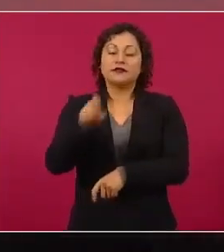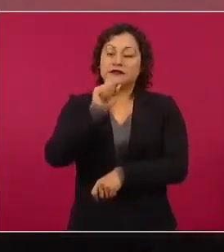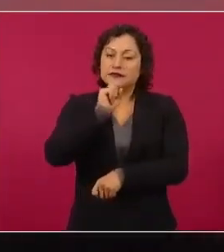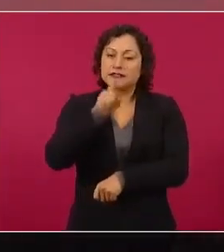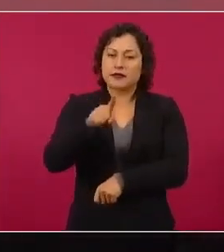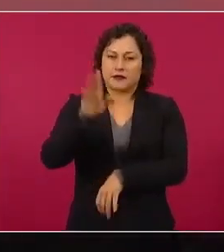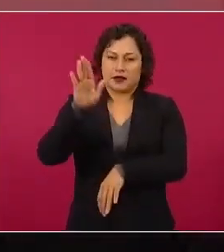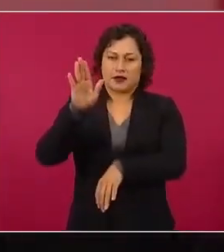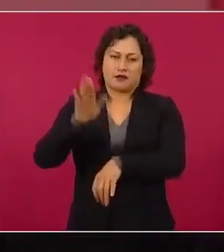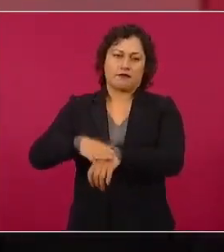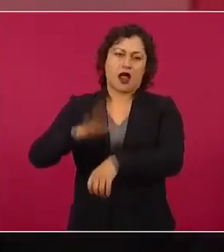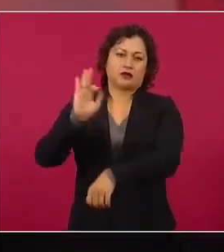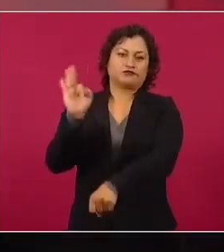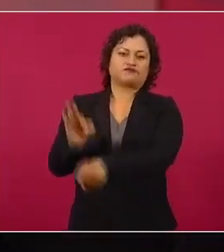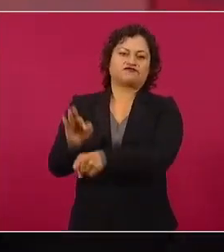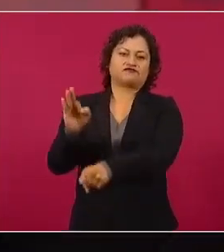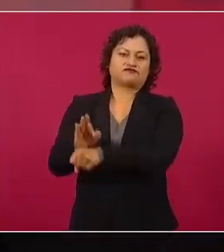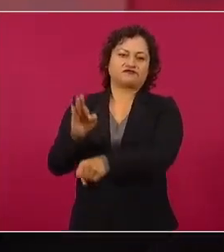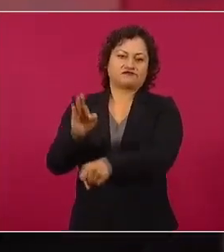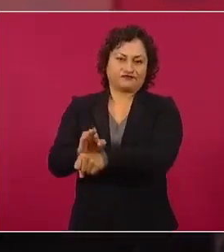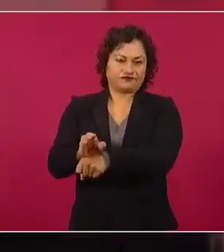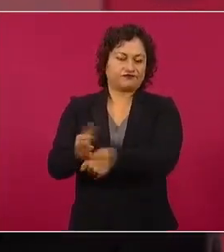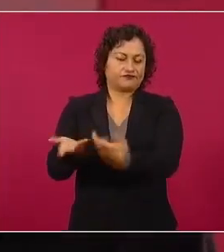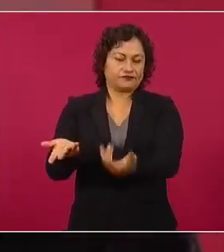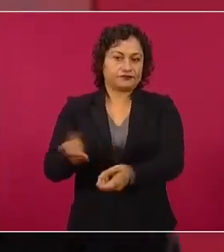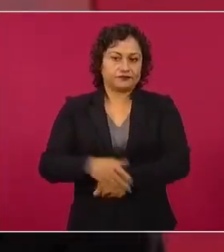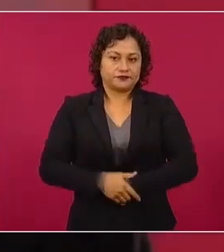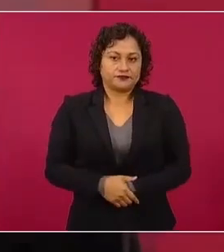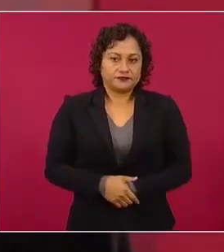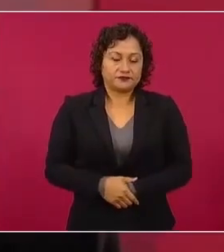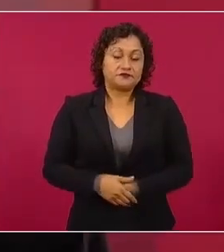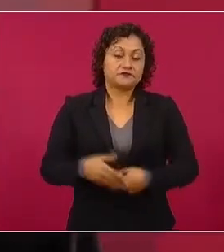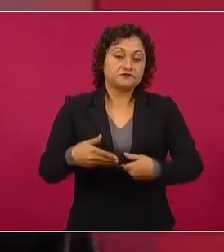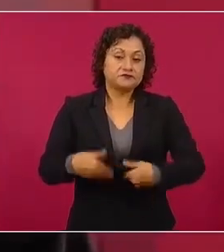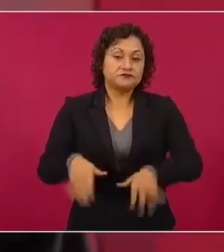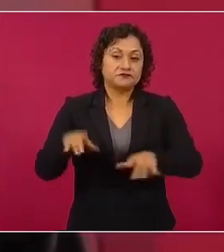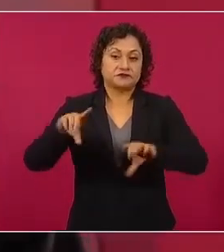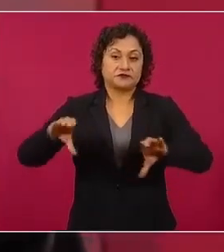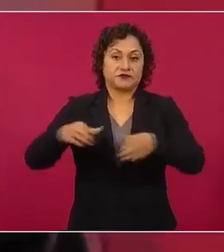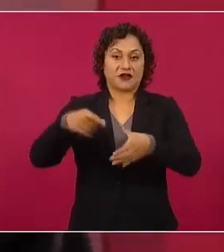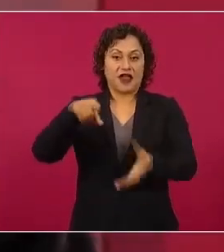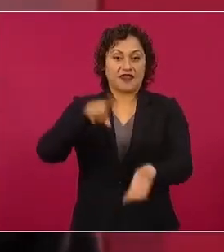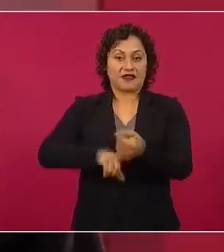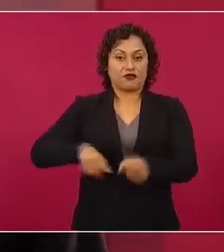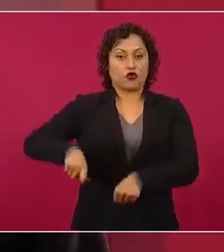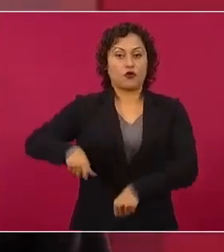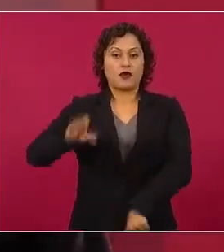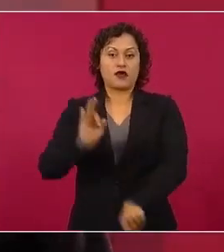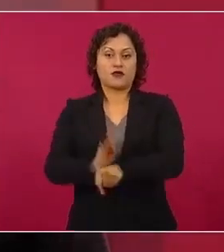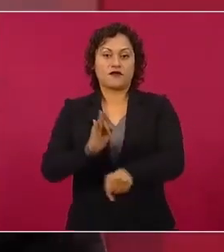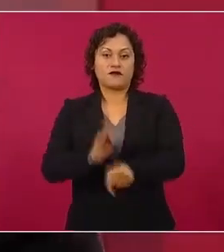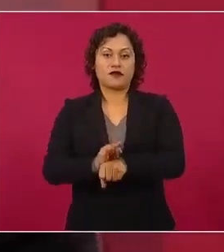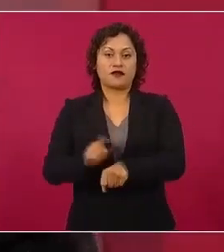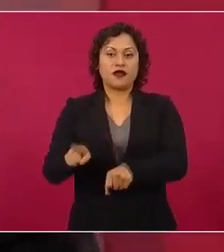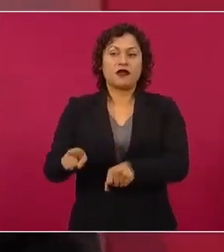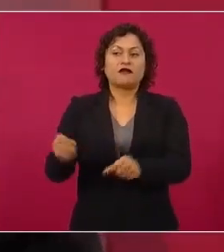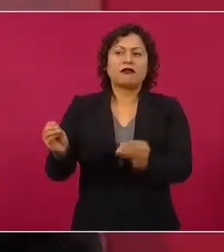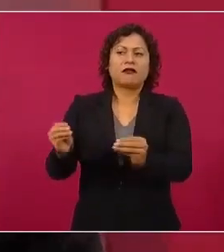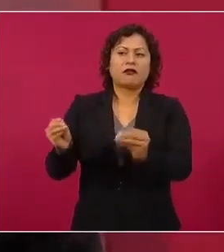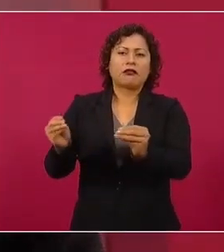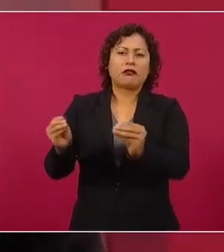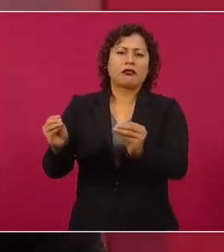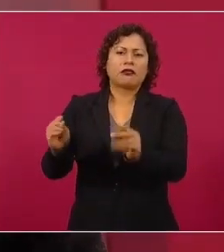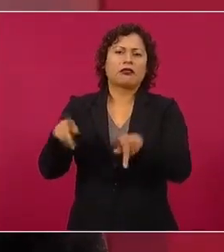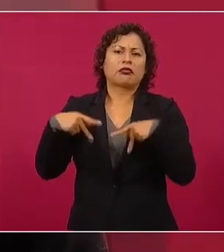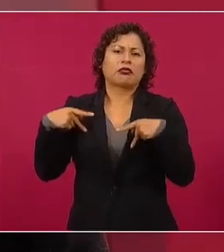contubernio. Los que supuestamente defendían el gobierno no lo hacían y se perdían los casos